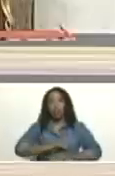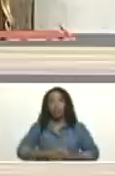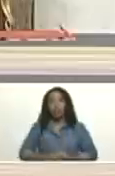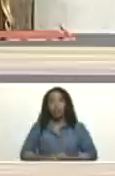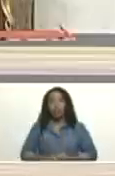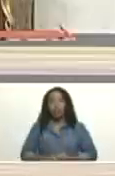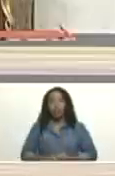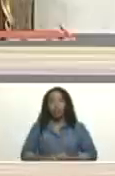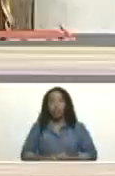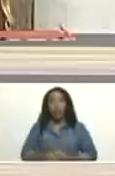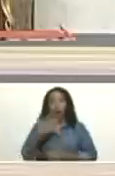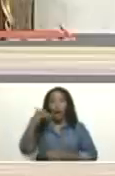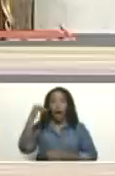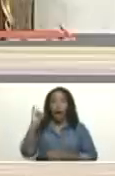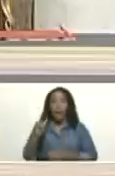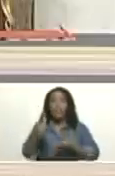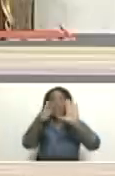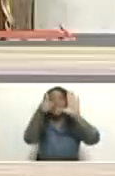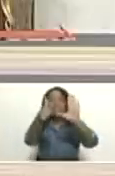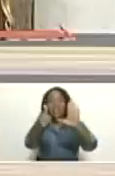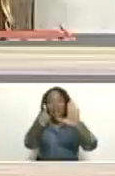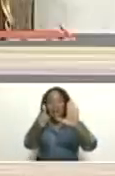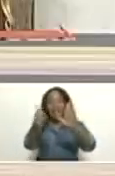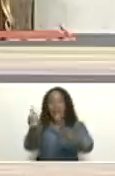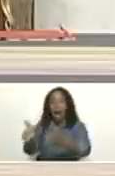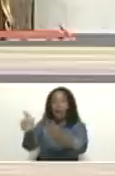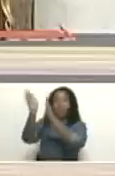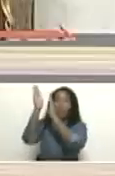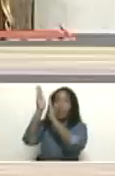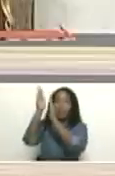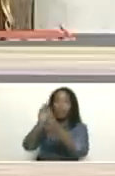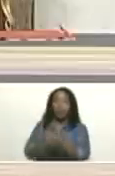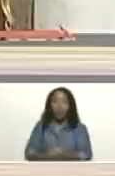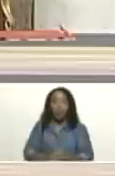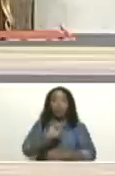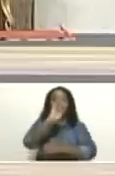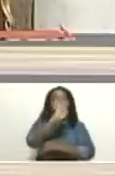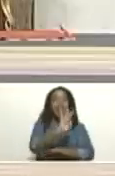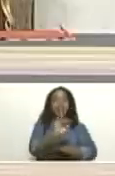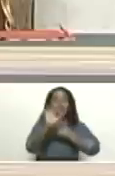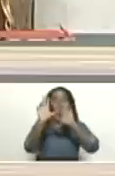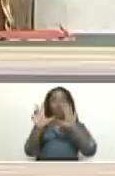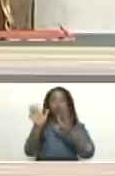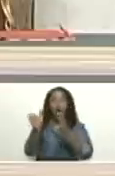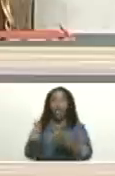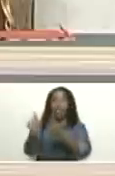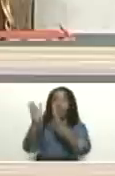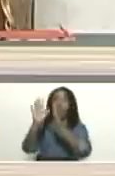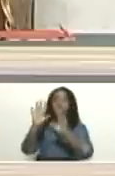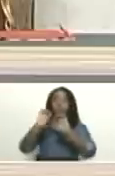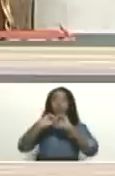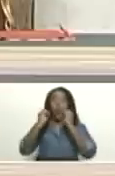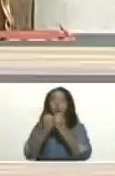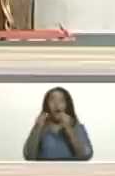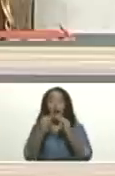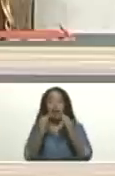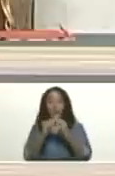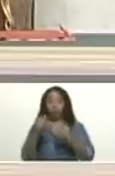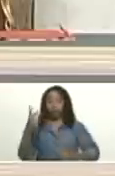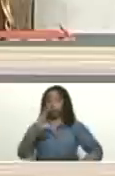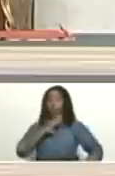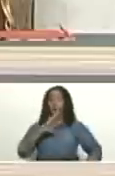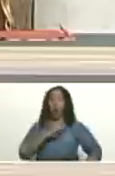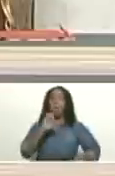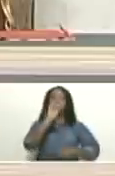entre los cuales están seis edificios treinta y ocho apartamentos de lujo veintiocho